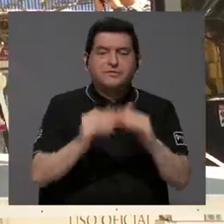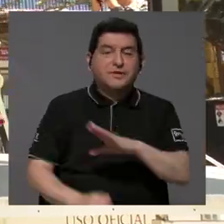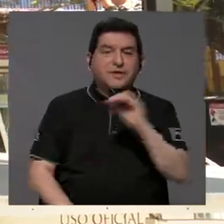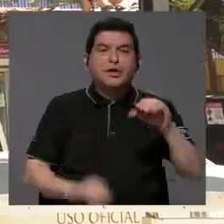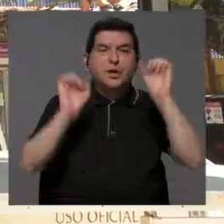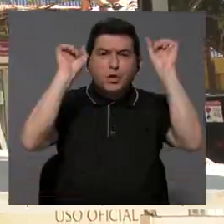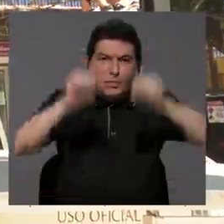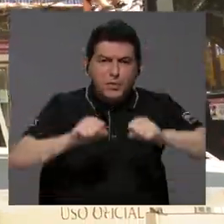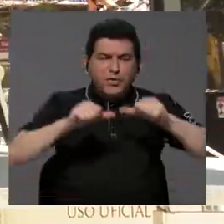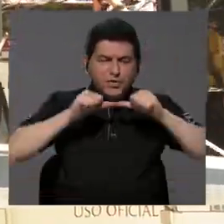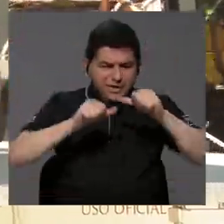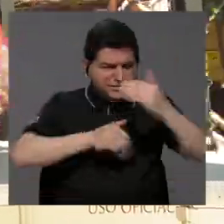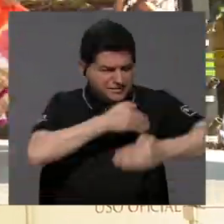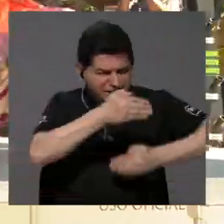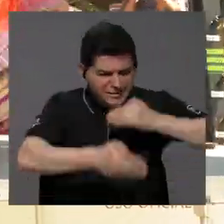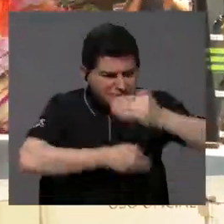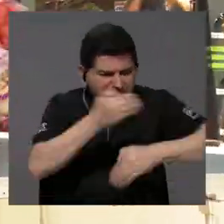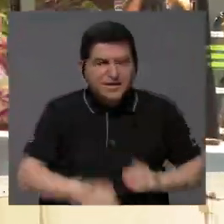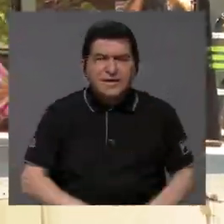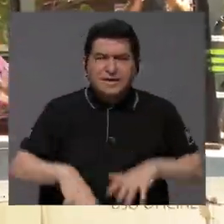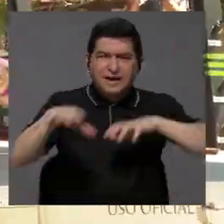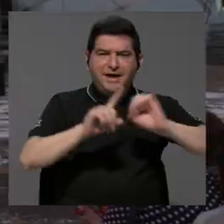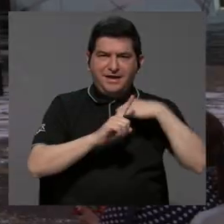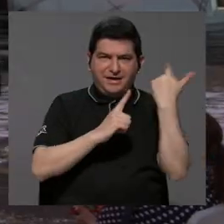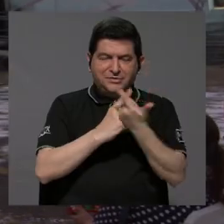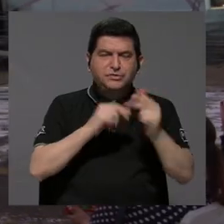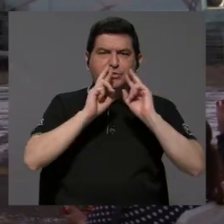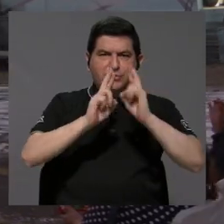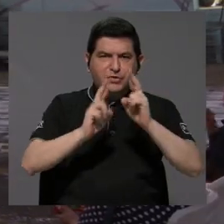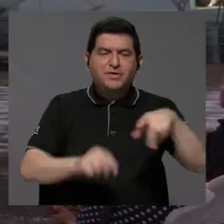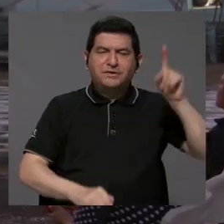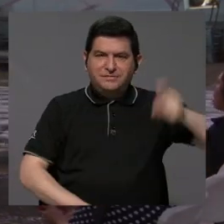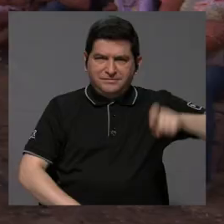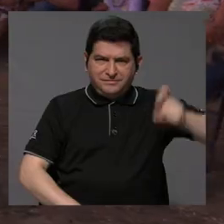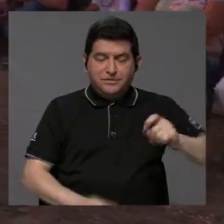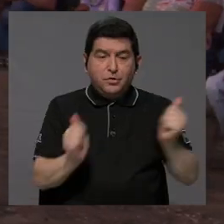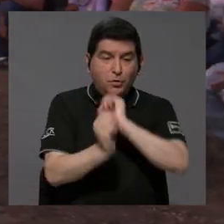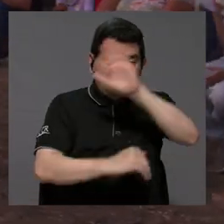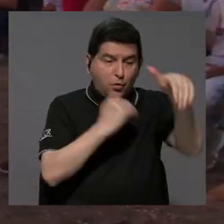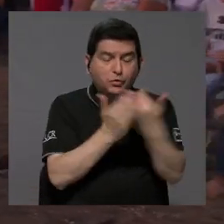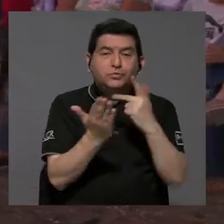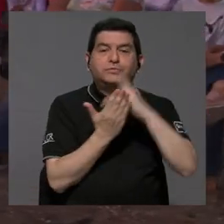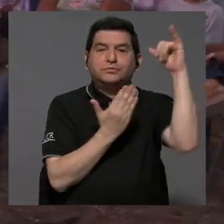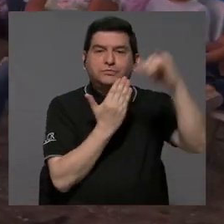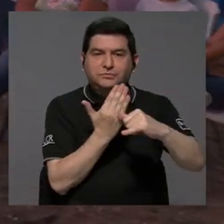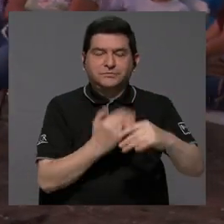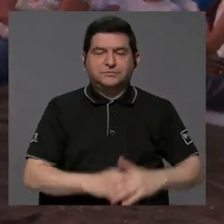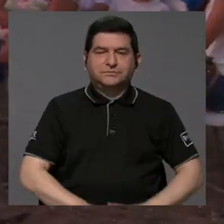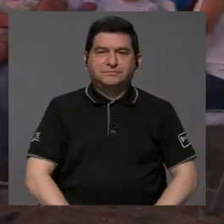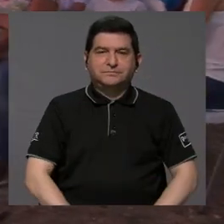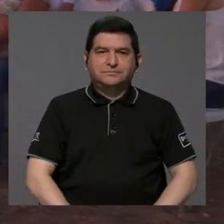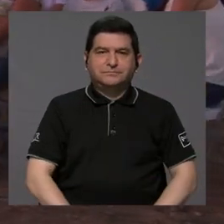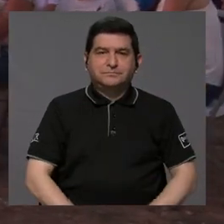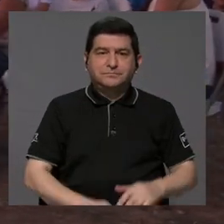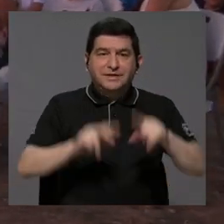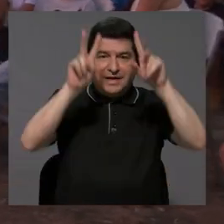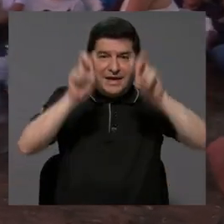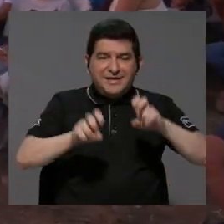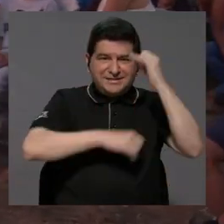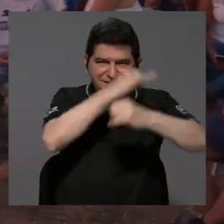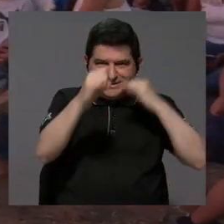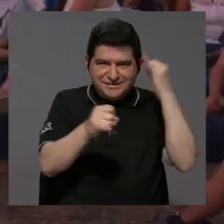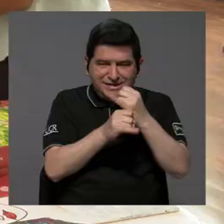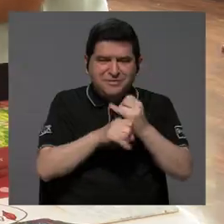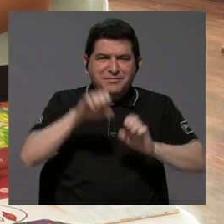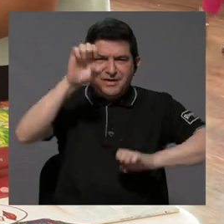comunidades y cómo podemos seguir gestionando una acción social que responda a esas necesidades con todos estos proyectos. Las pruebas